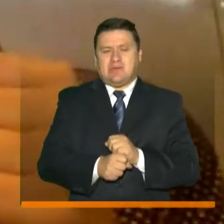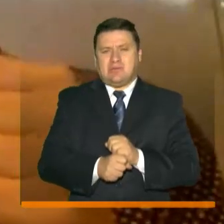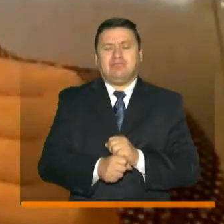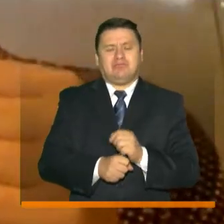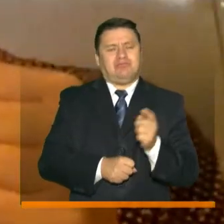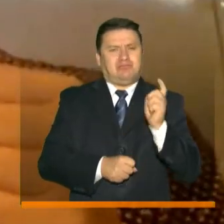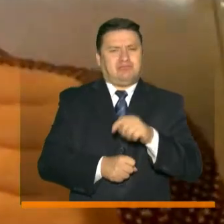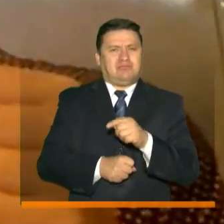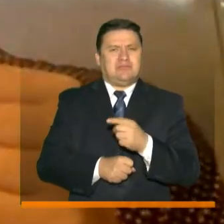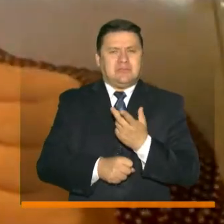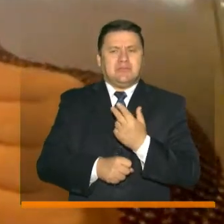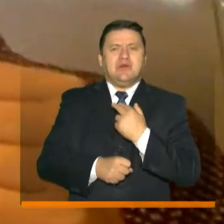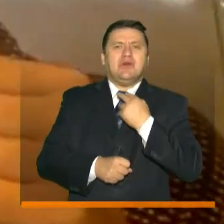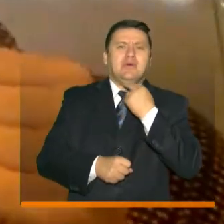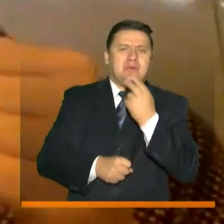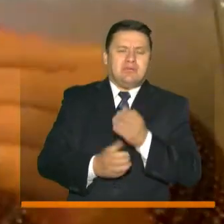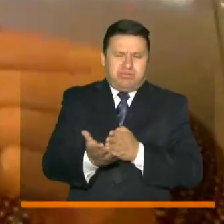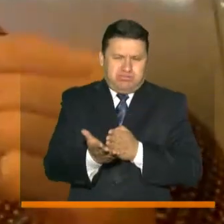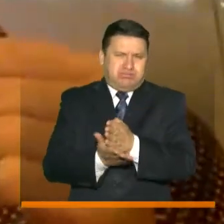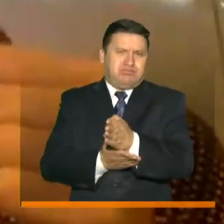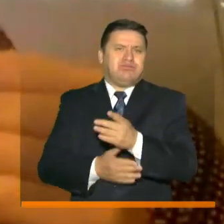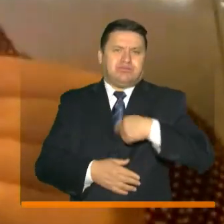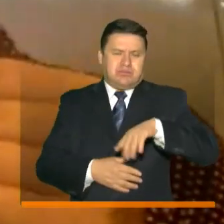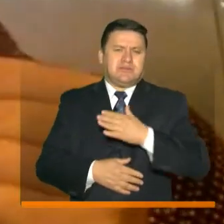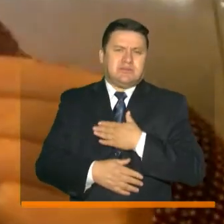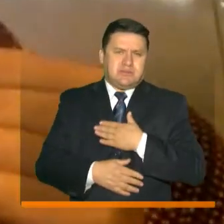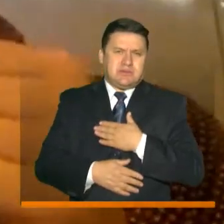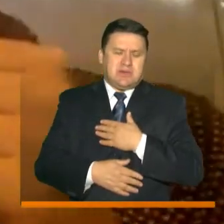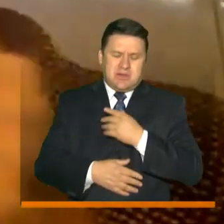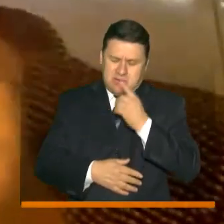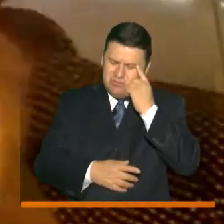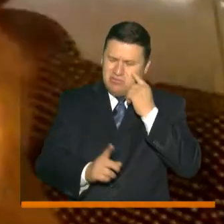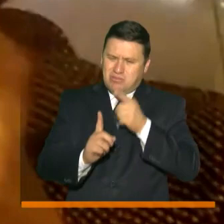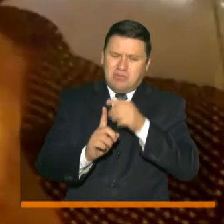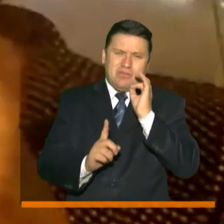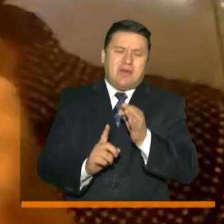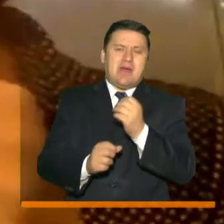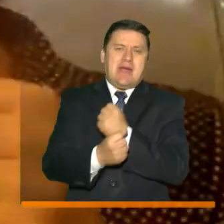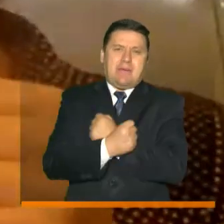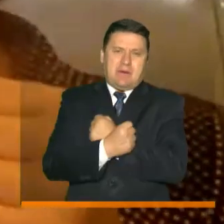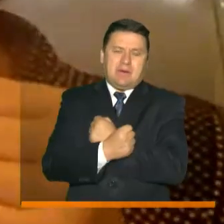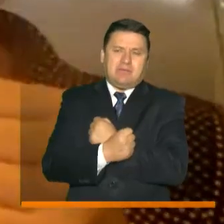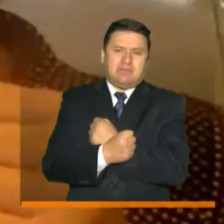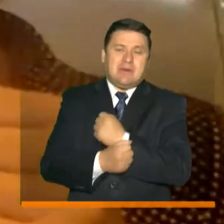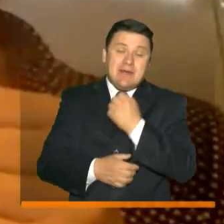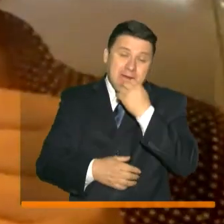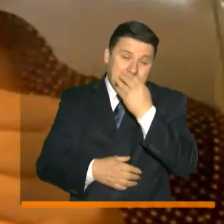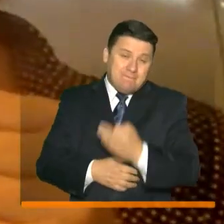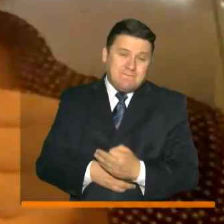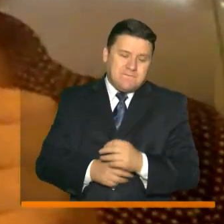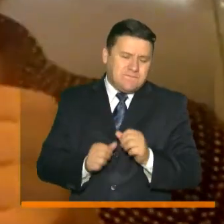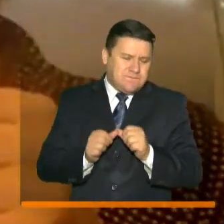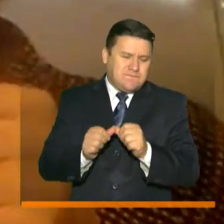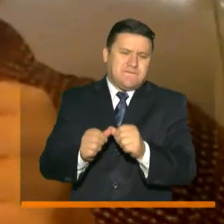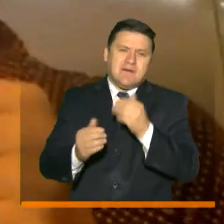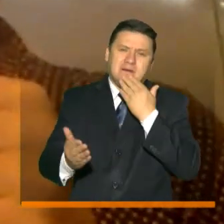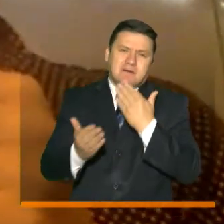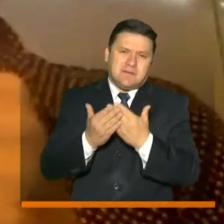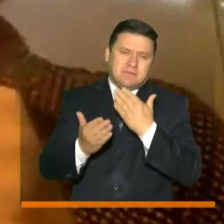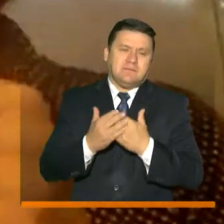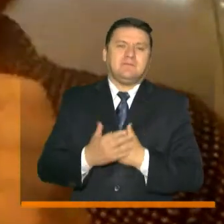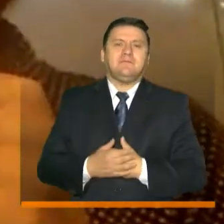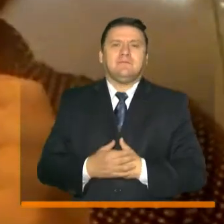también su voz va a perdurar mucho tiempo porque lo hace desde la convicción y el amor. A ella realmente infinitas gracias.